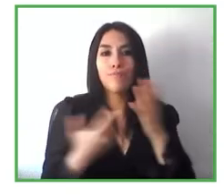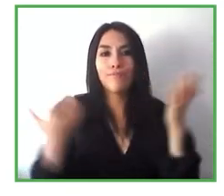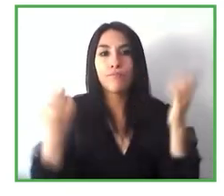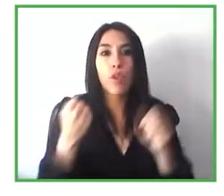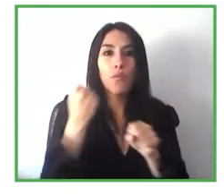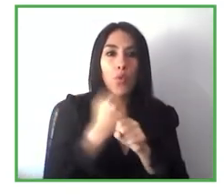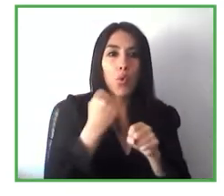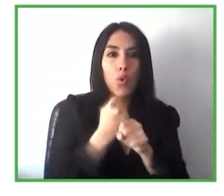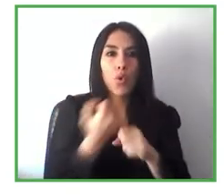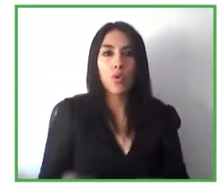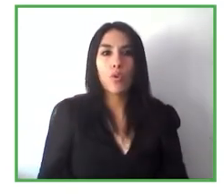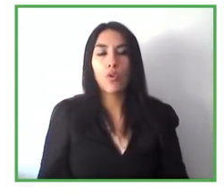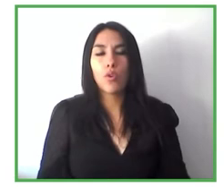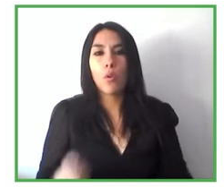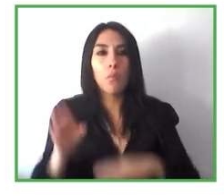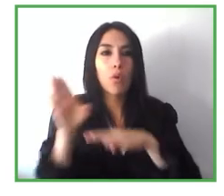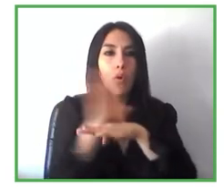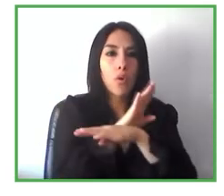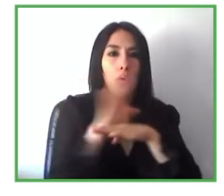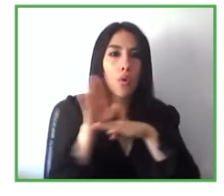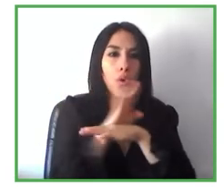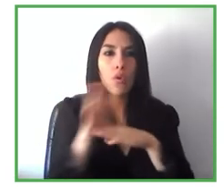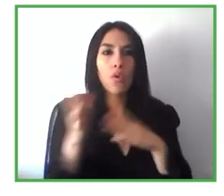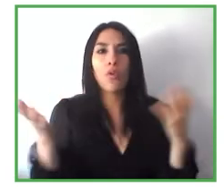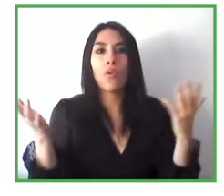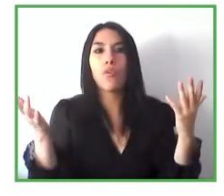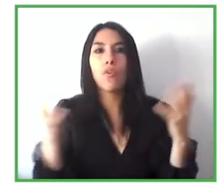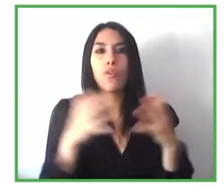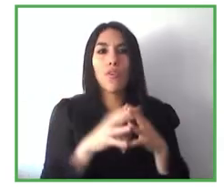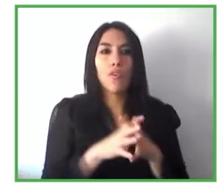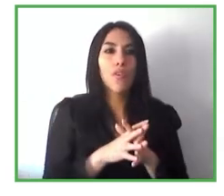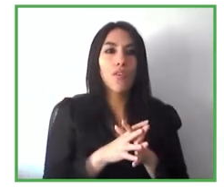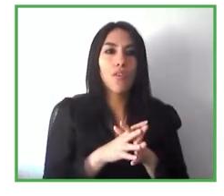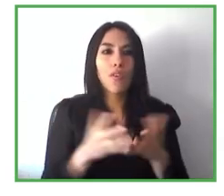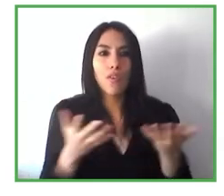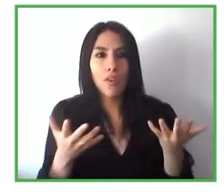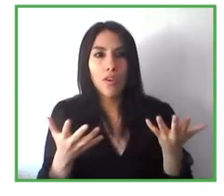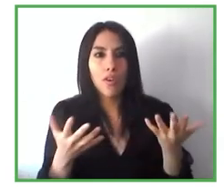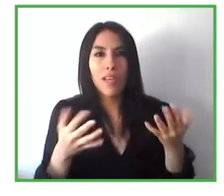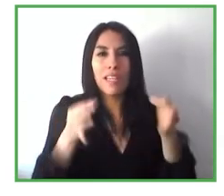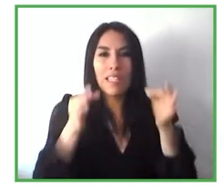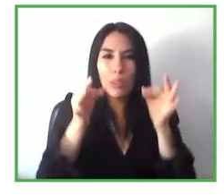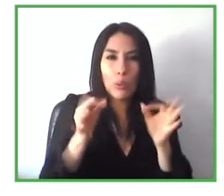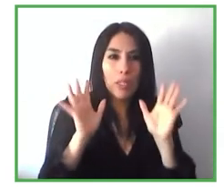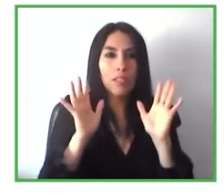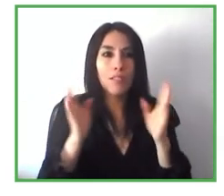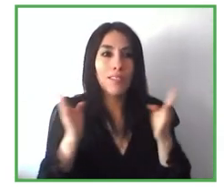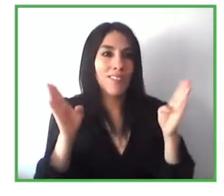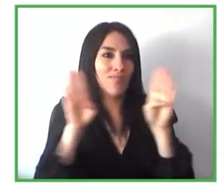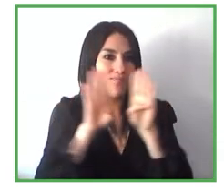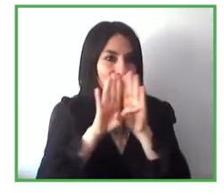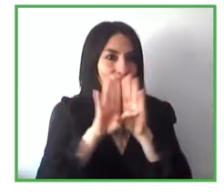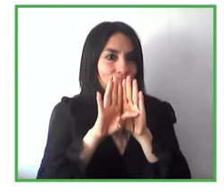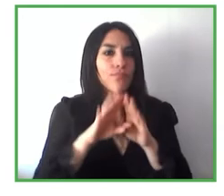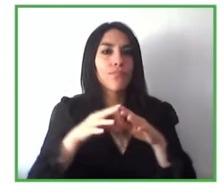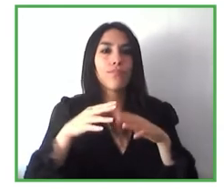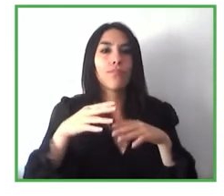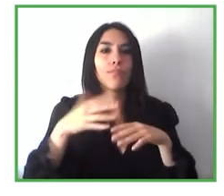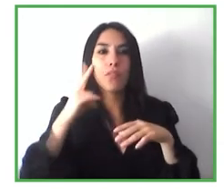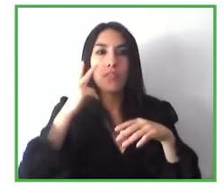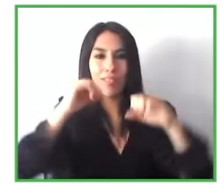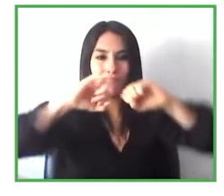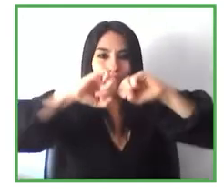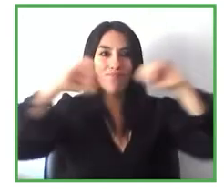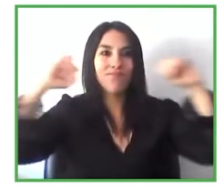Motion4 está especializada en la creación de cierres de puertas de persianas de ventanas como hemos creado un nuevo tipo de